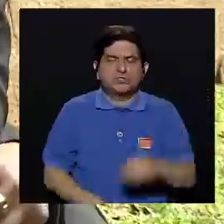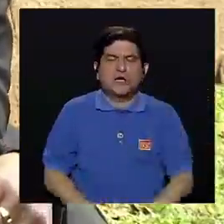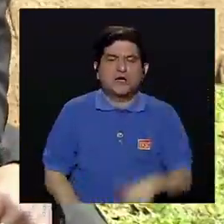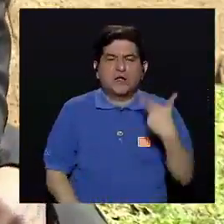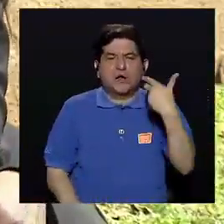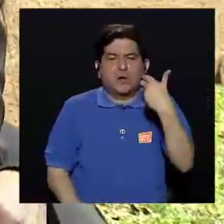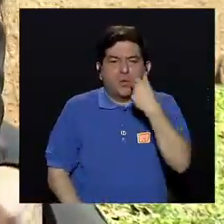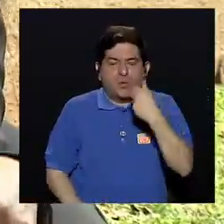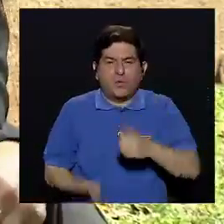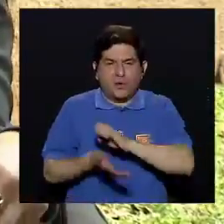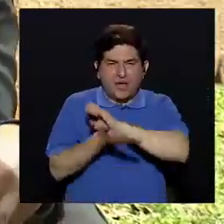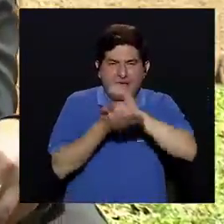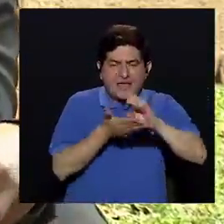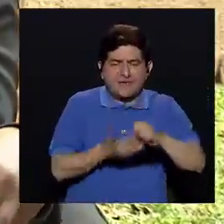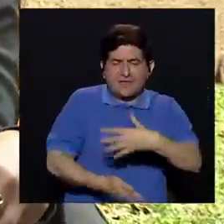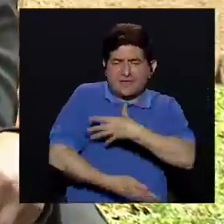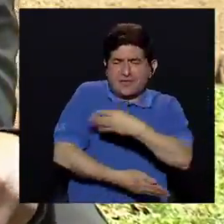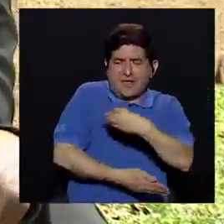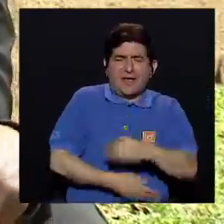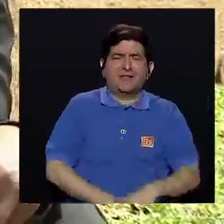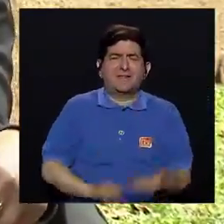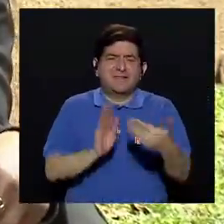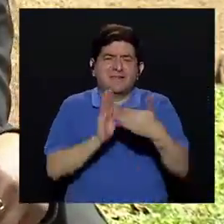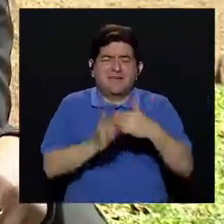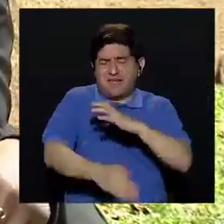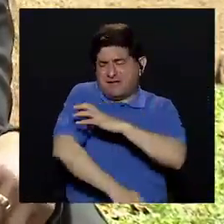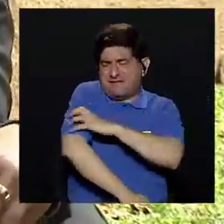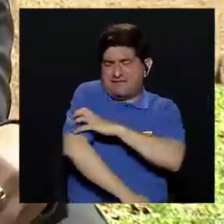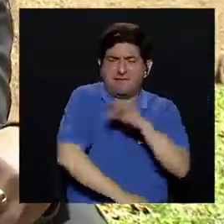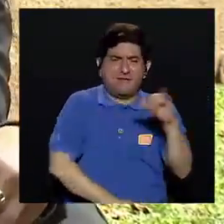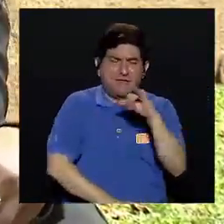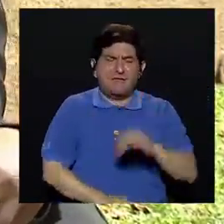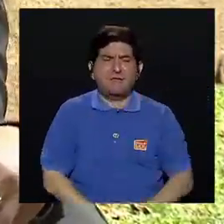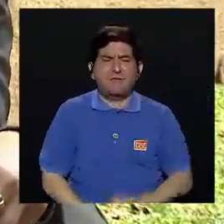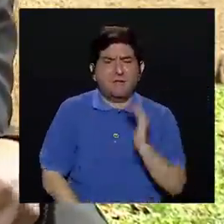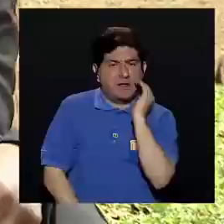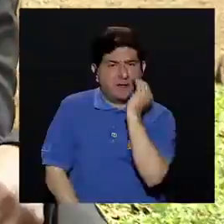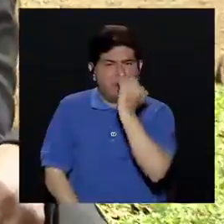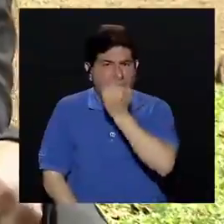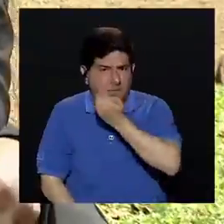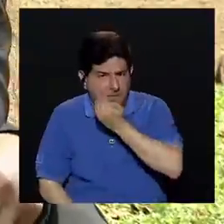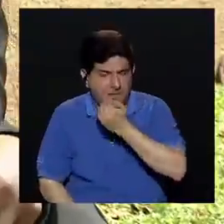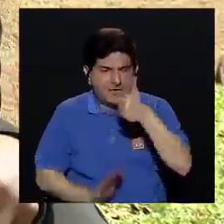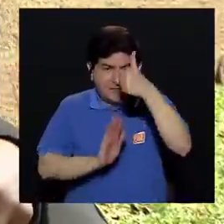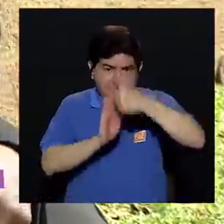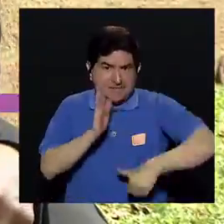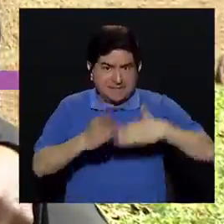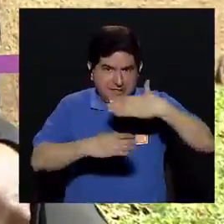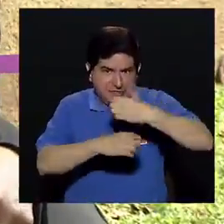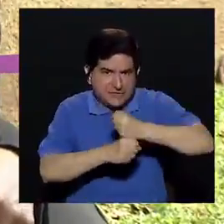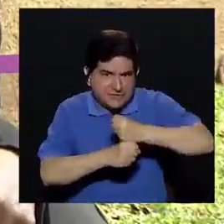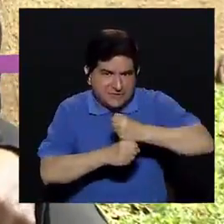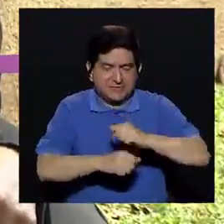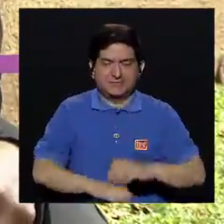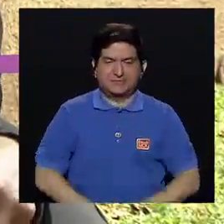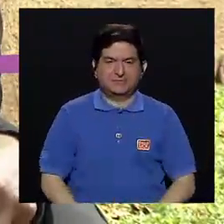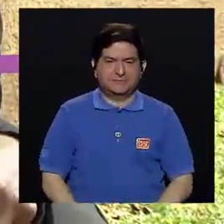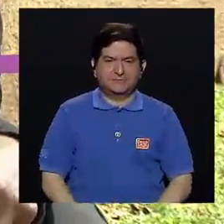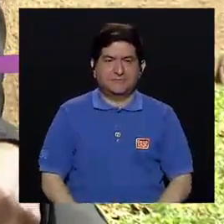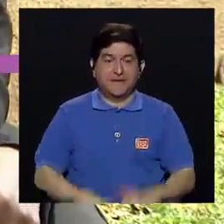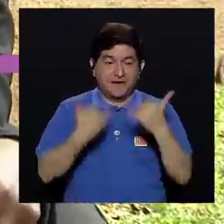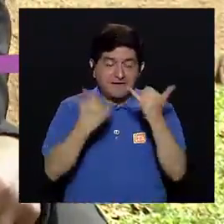para evitar esa succión y evitar que se nos abra el músculo igual en paladar cuando se hace la cirugía del cielo de la boca